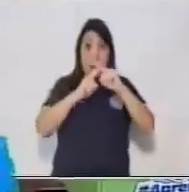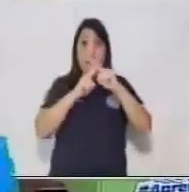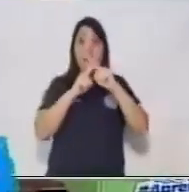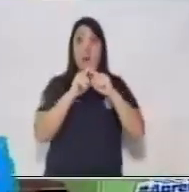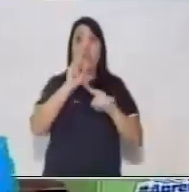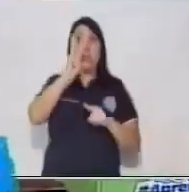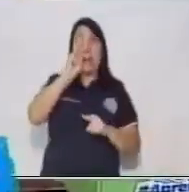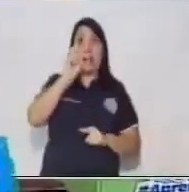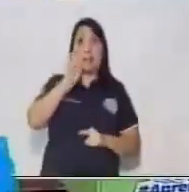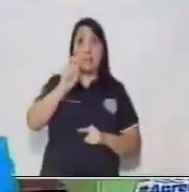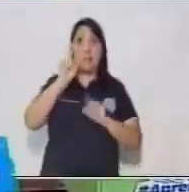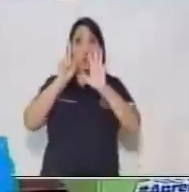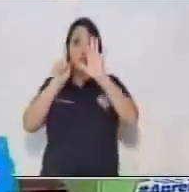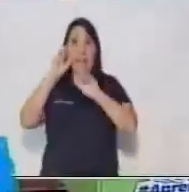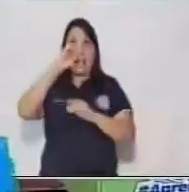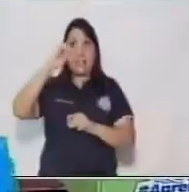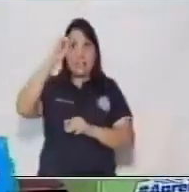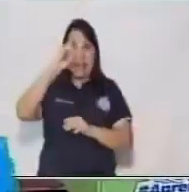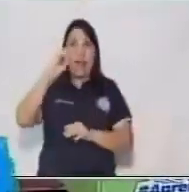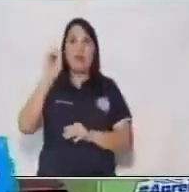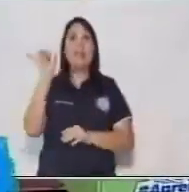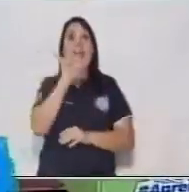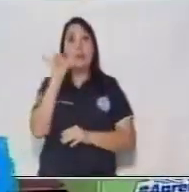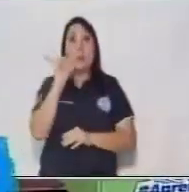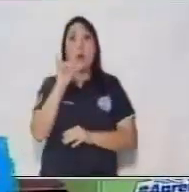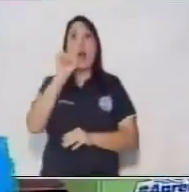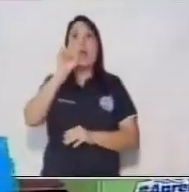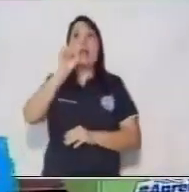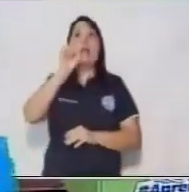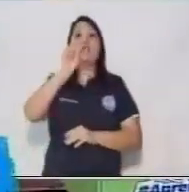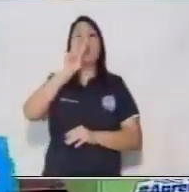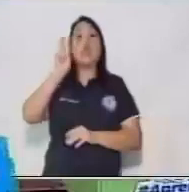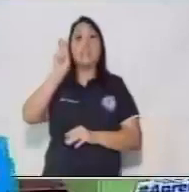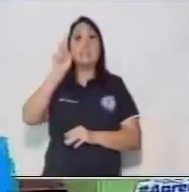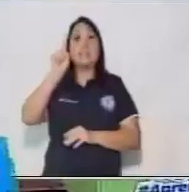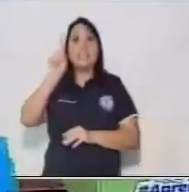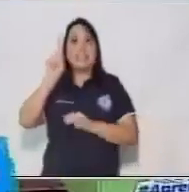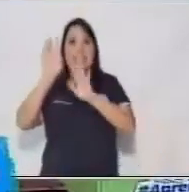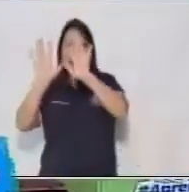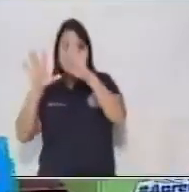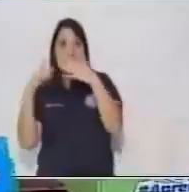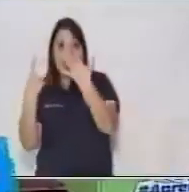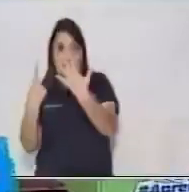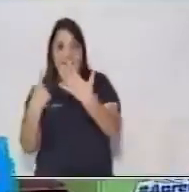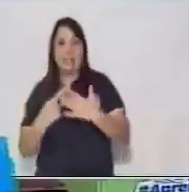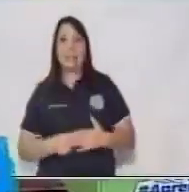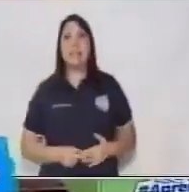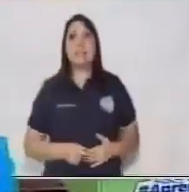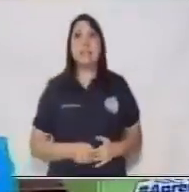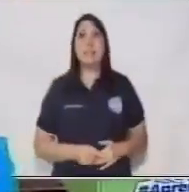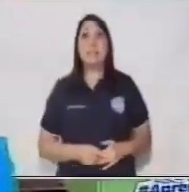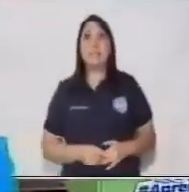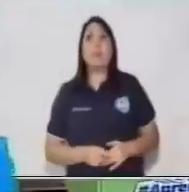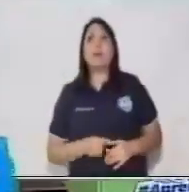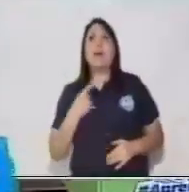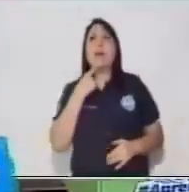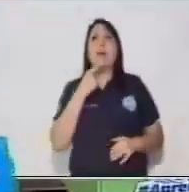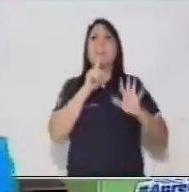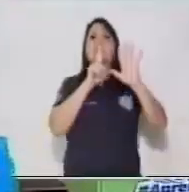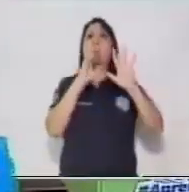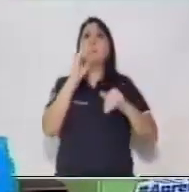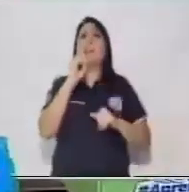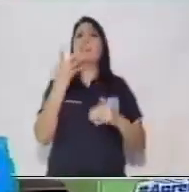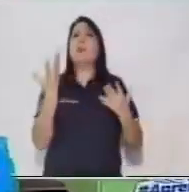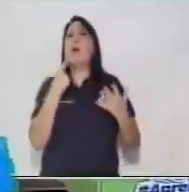.6 grados, que nos dan un equivalente de 216 grados. ¿De dónde obtuvimos estos